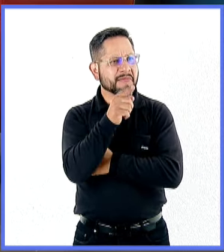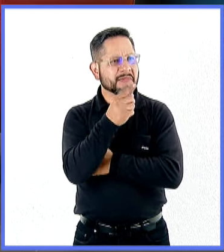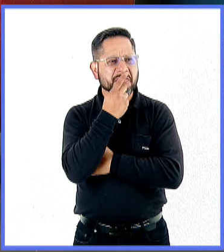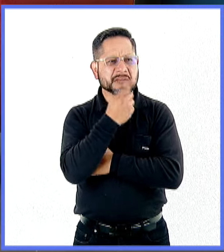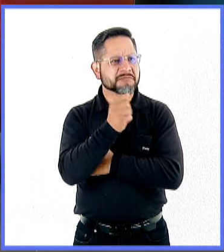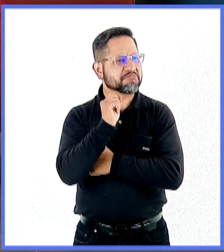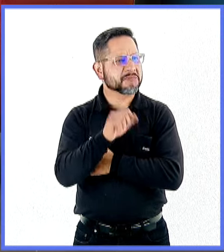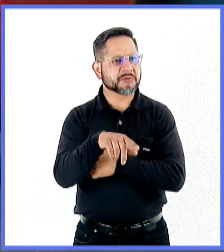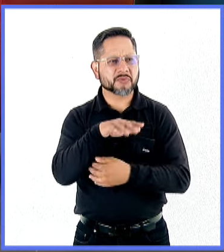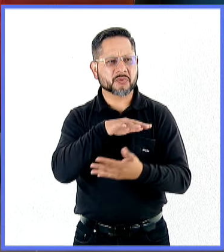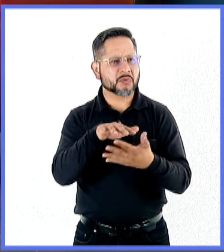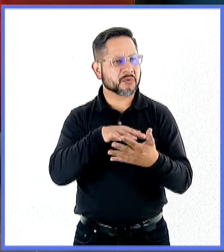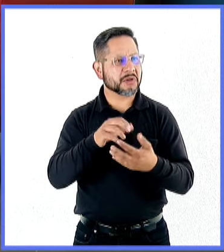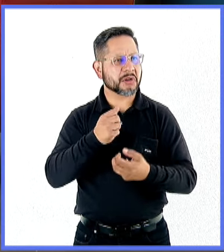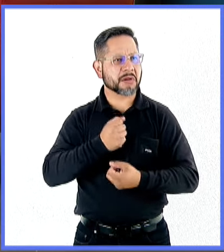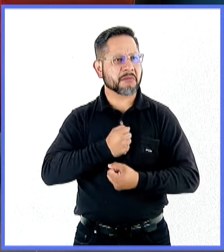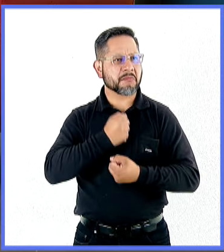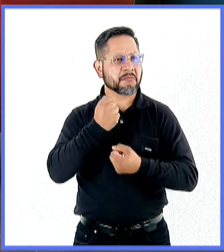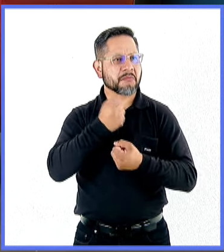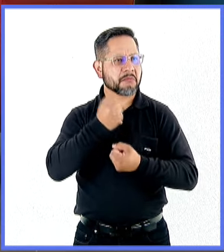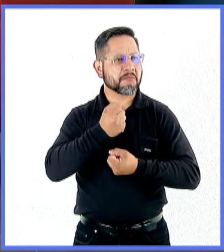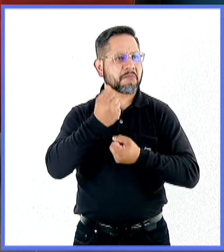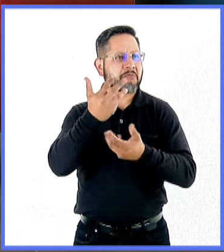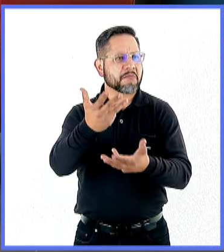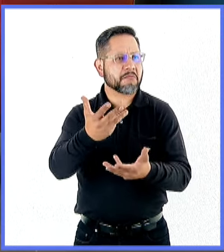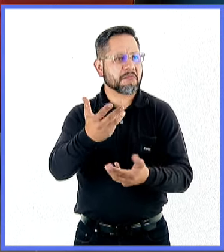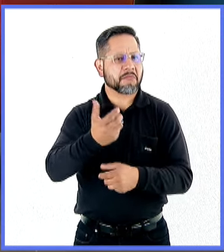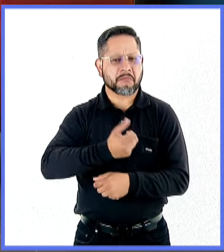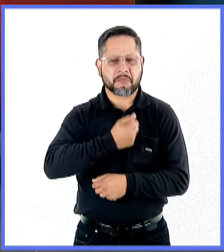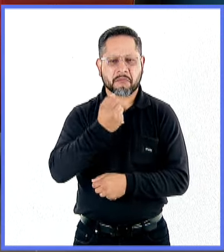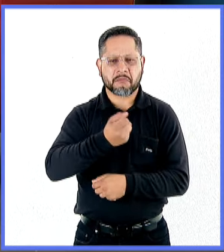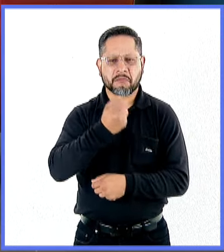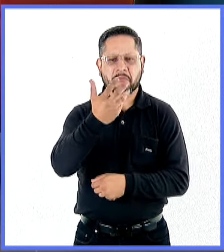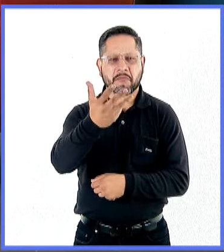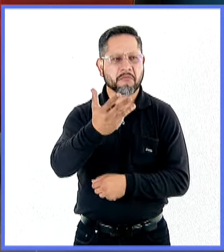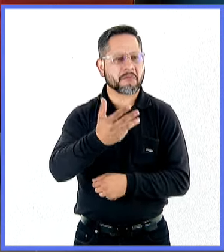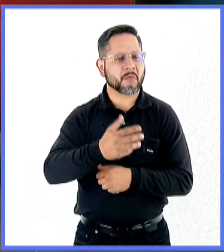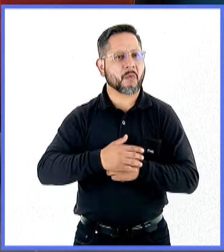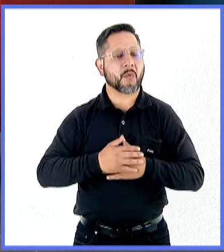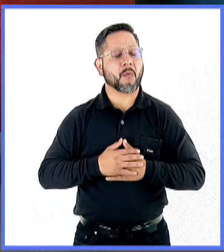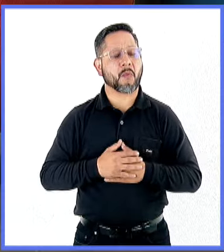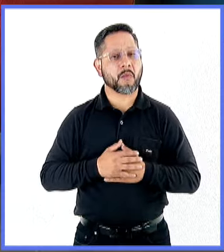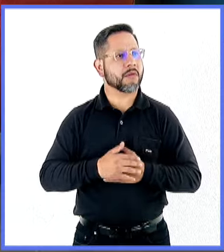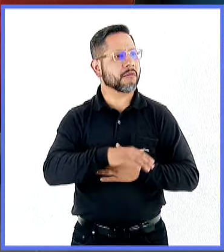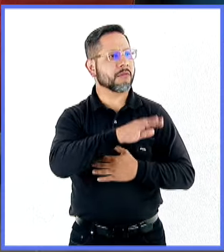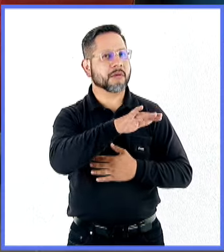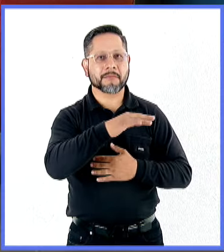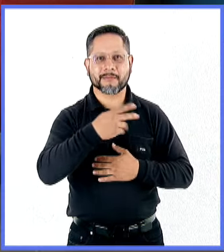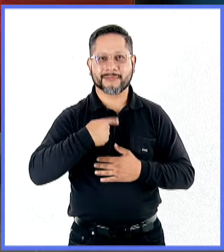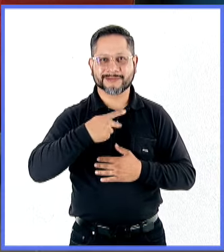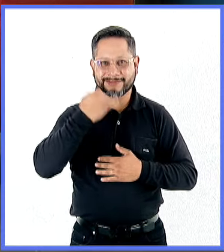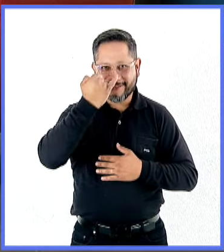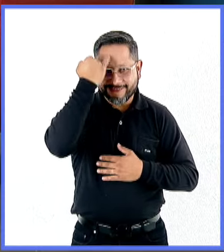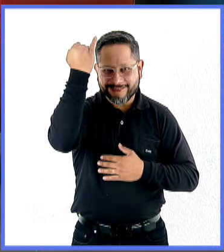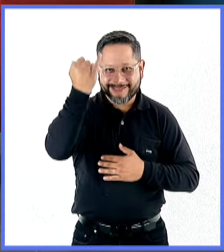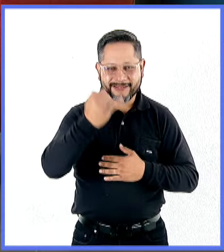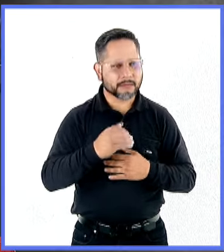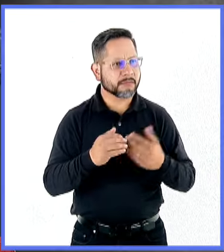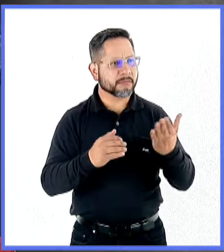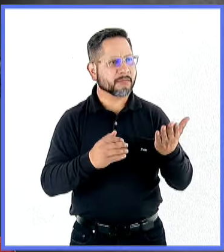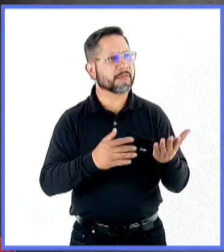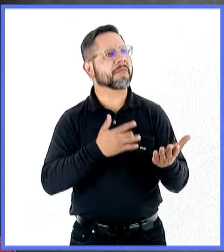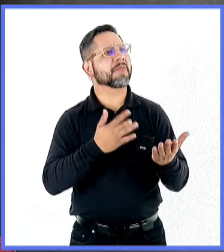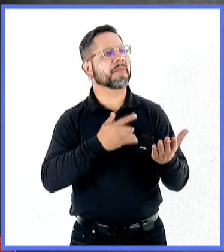fundamentalmente con poesía porque era como más fácil leer uno o dos poemas, hablar con el poeta, etc. Pero eso era todo y